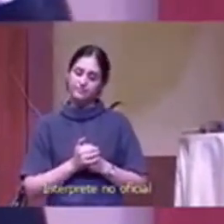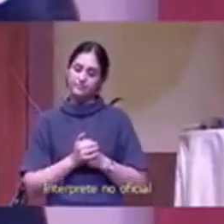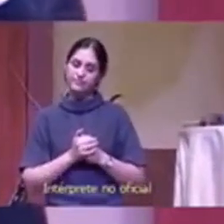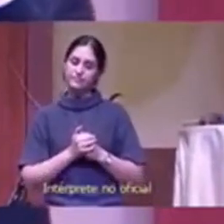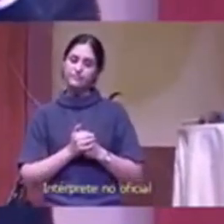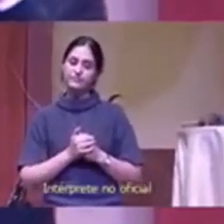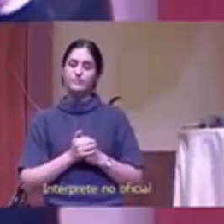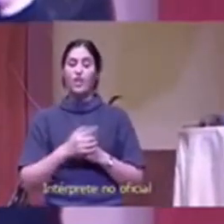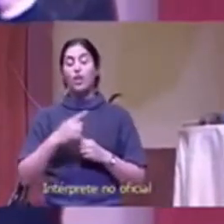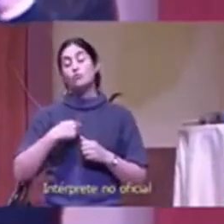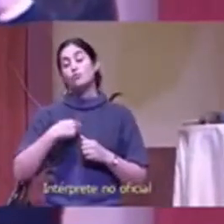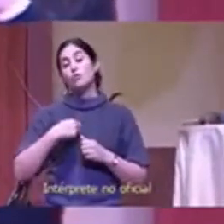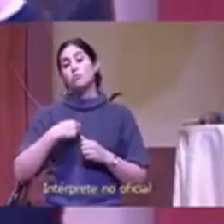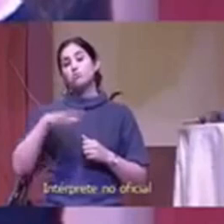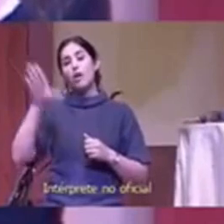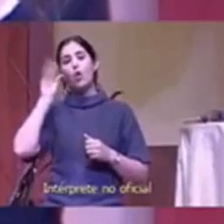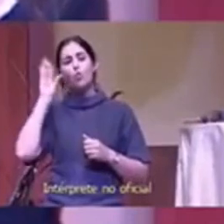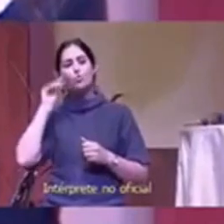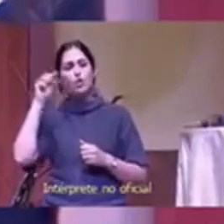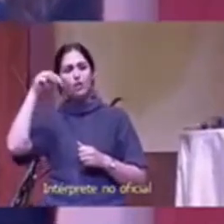escucho que acá tienen silos